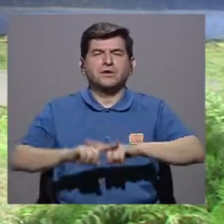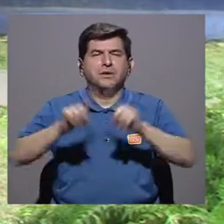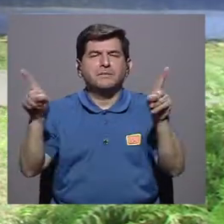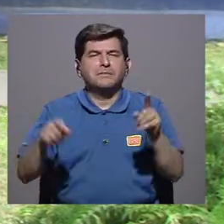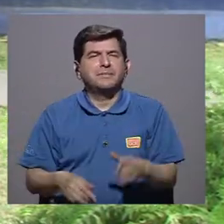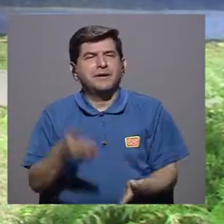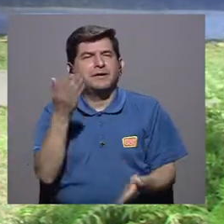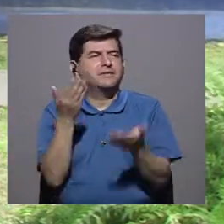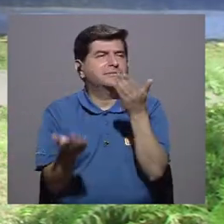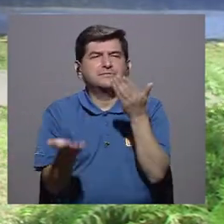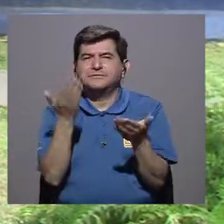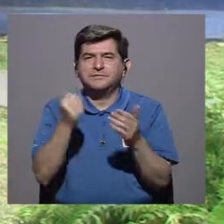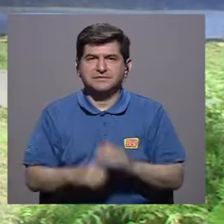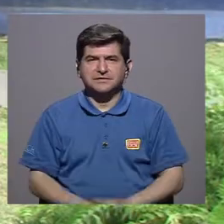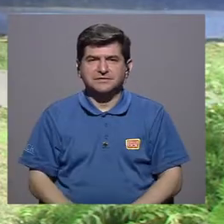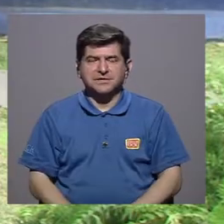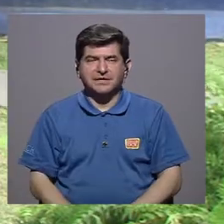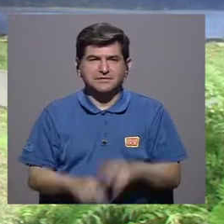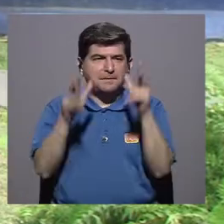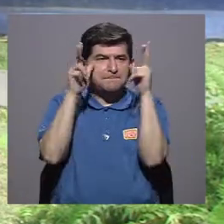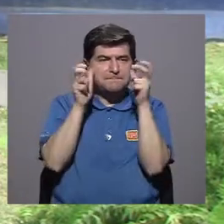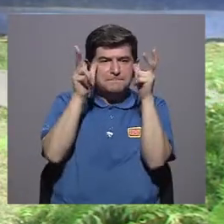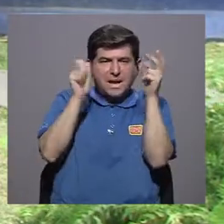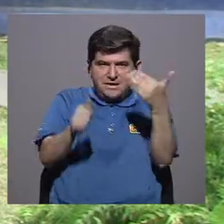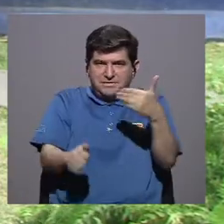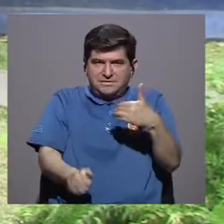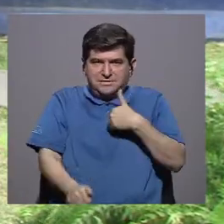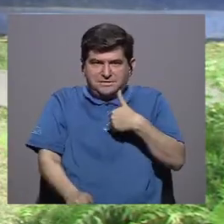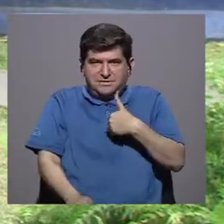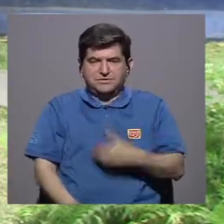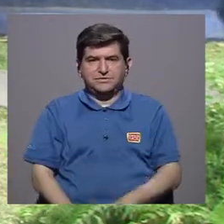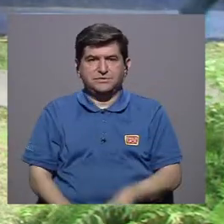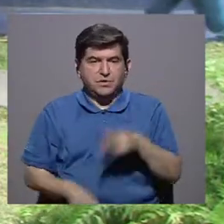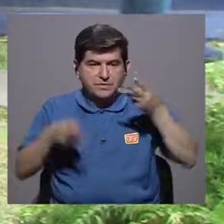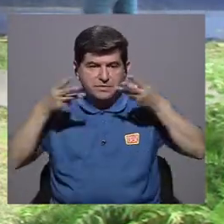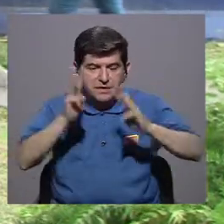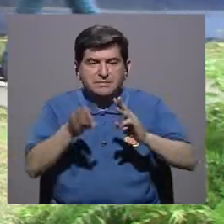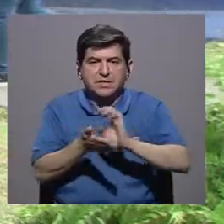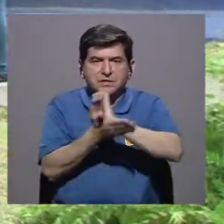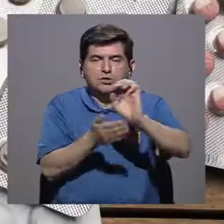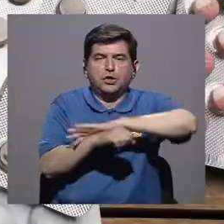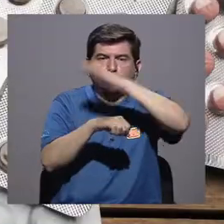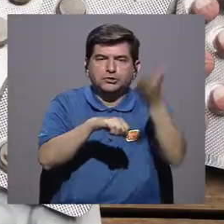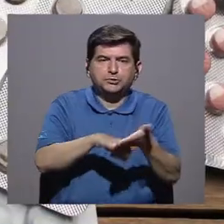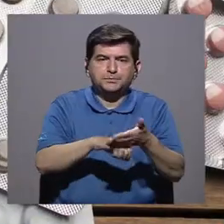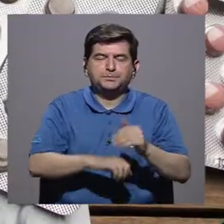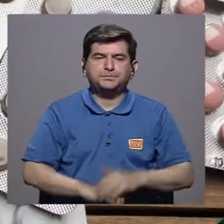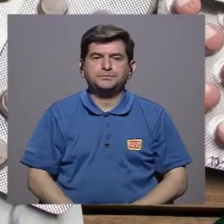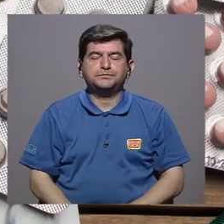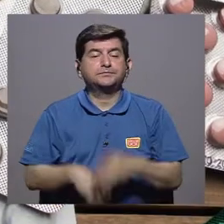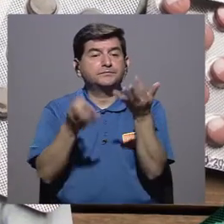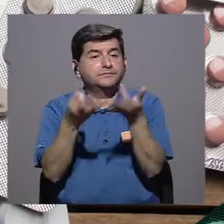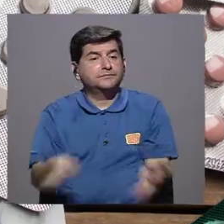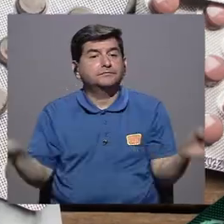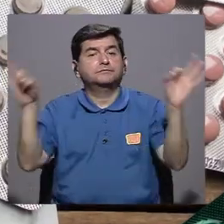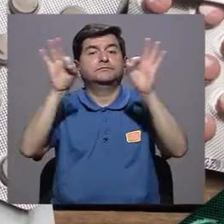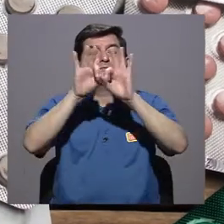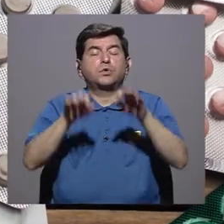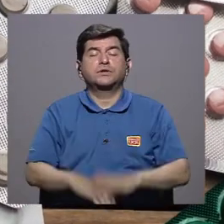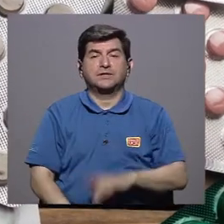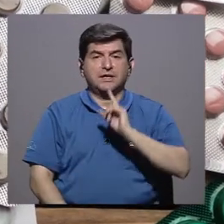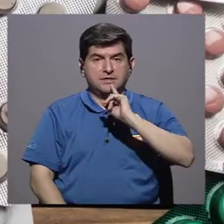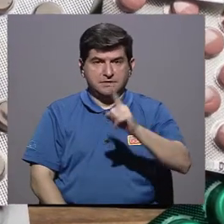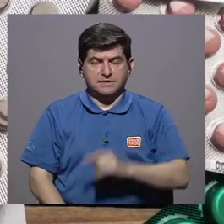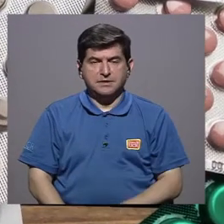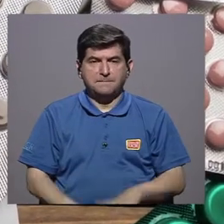todo con la percepción que tienen sobre los métodos anticonceptivos. Es importante ahí rescatar